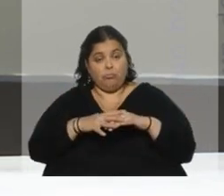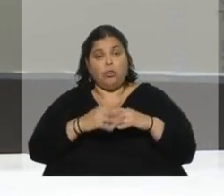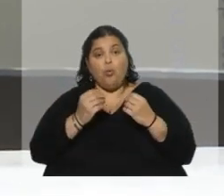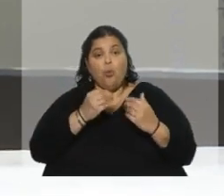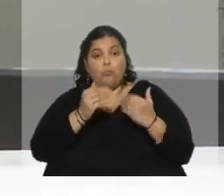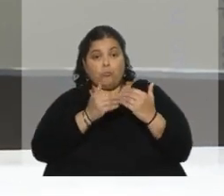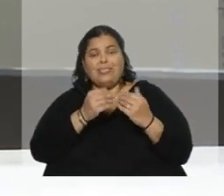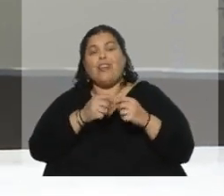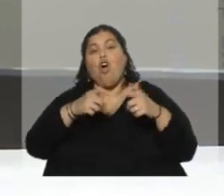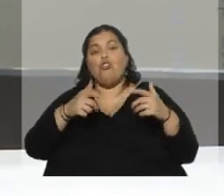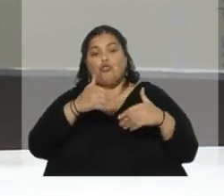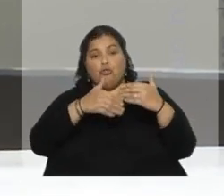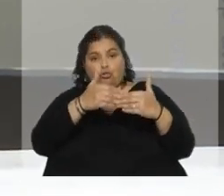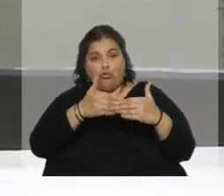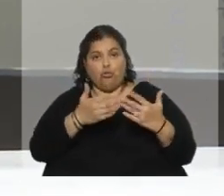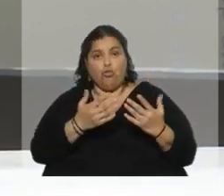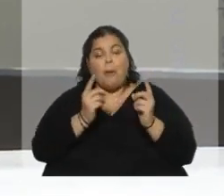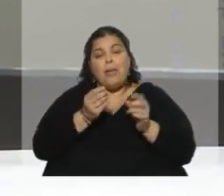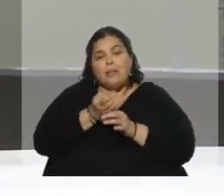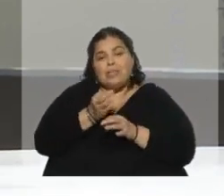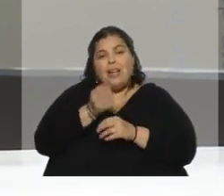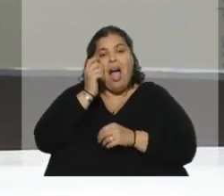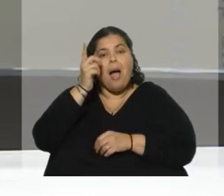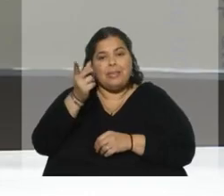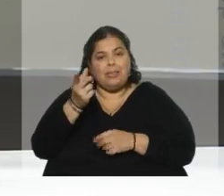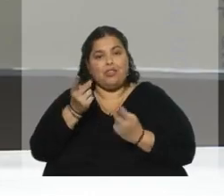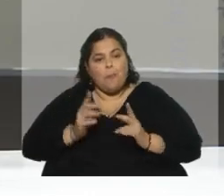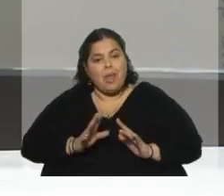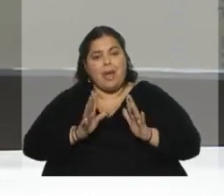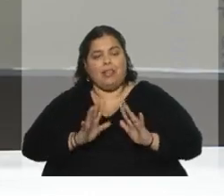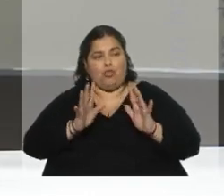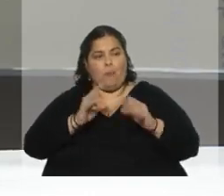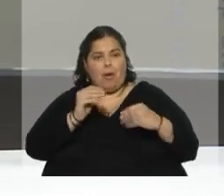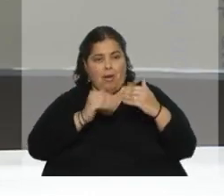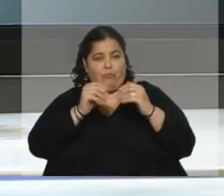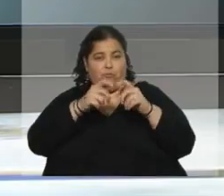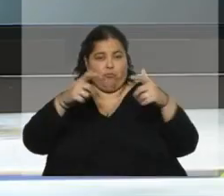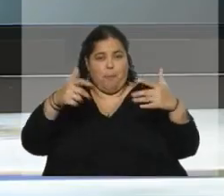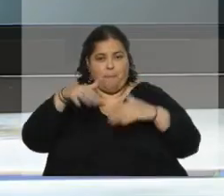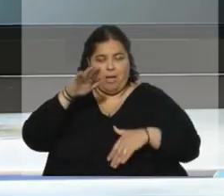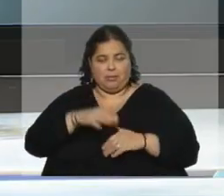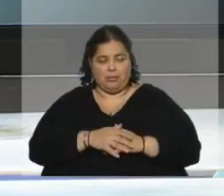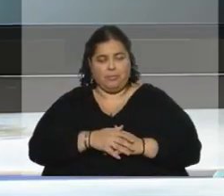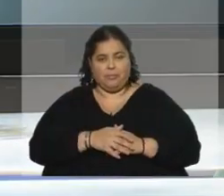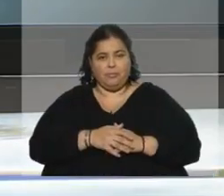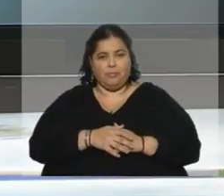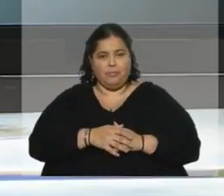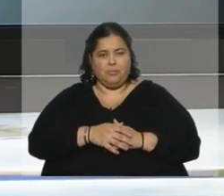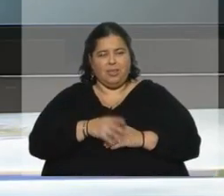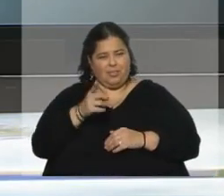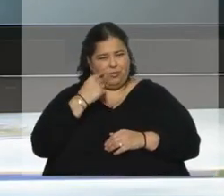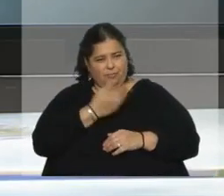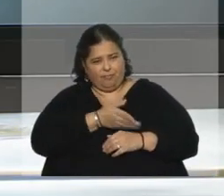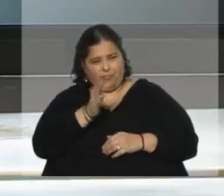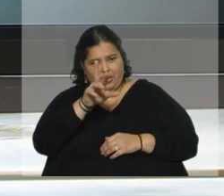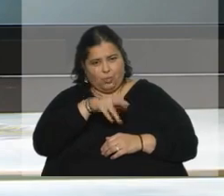ese desarrollo y acompañarlo de la capacitación también, de estar preparados para eso que se viene. Ese panorama se observa yendo por la carretera